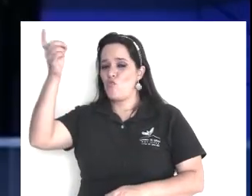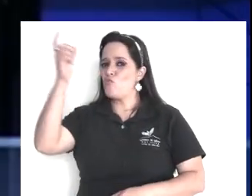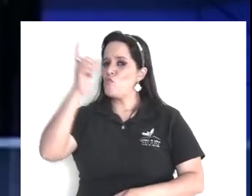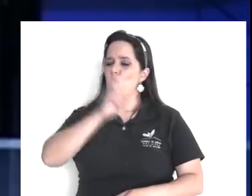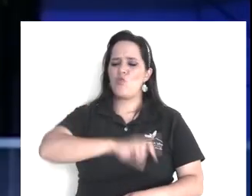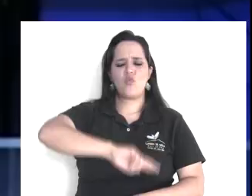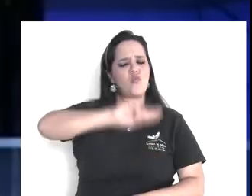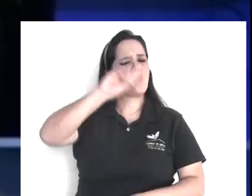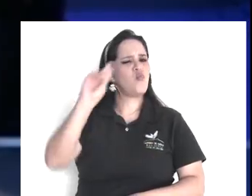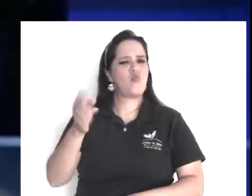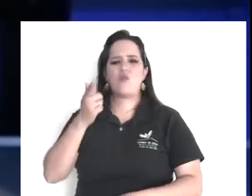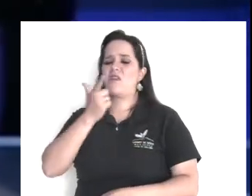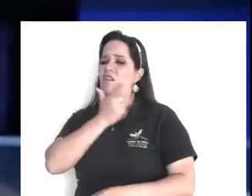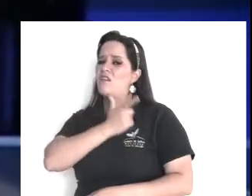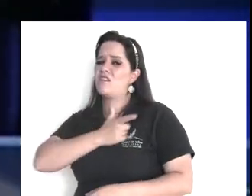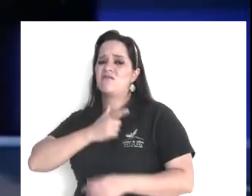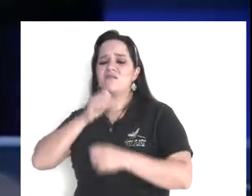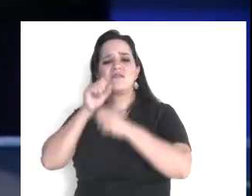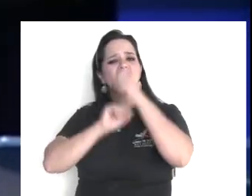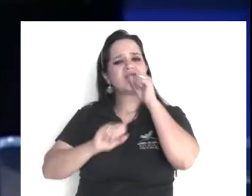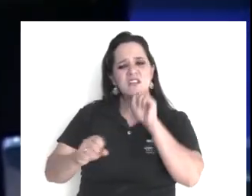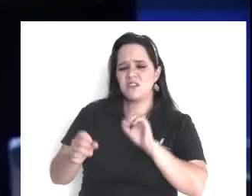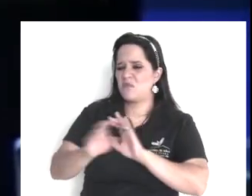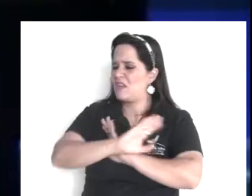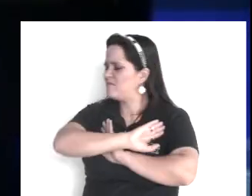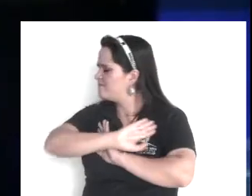políticos, los pastores,